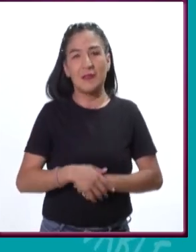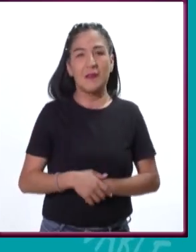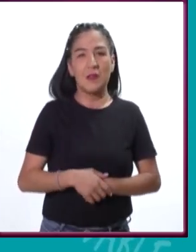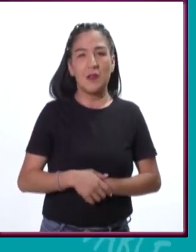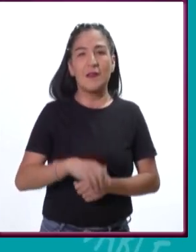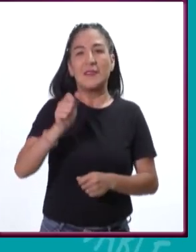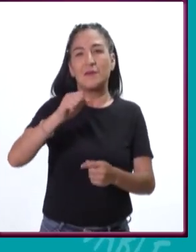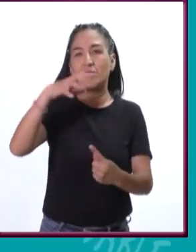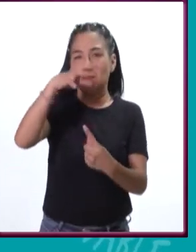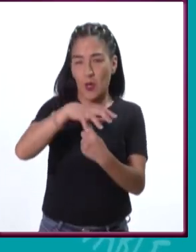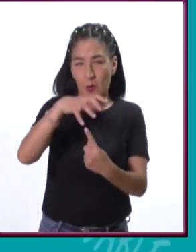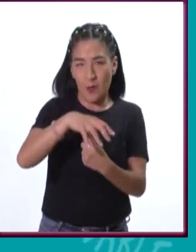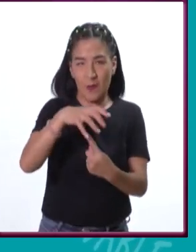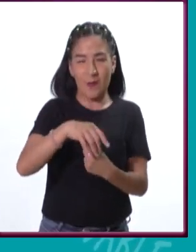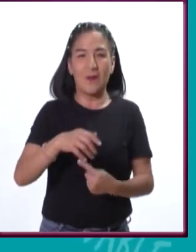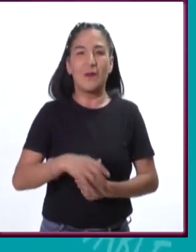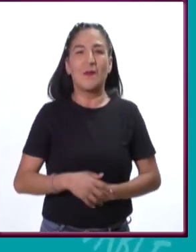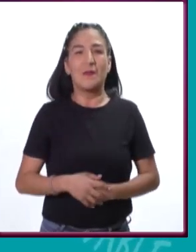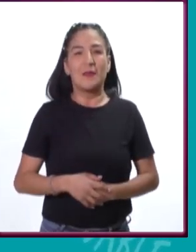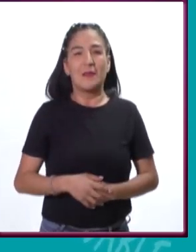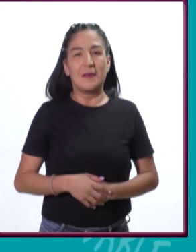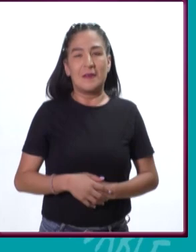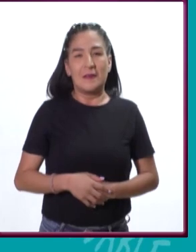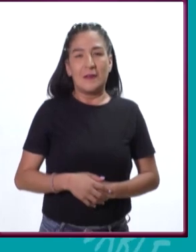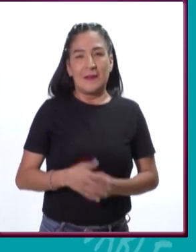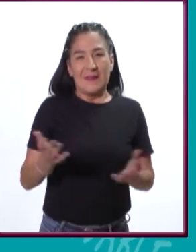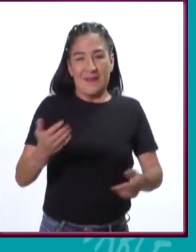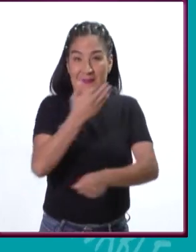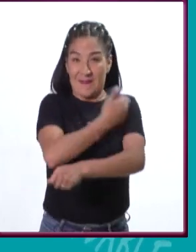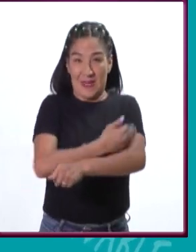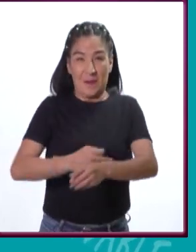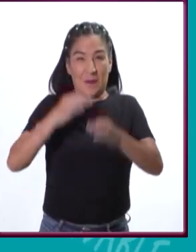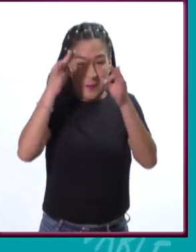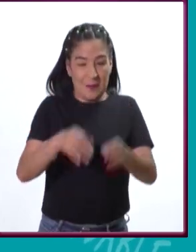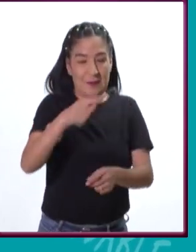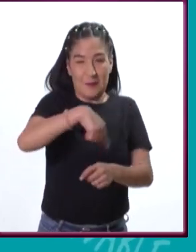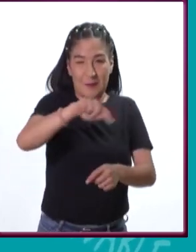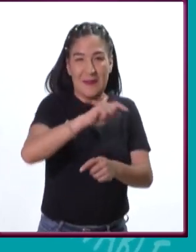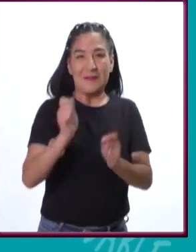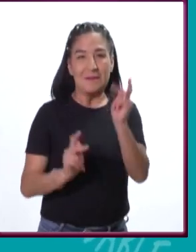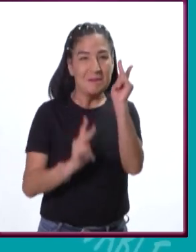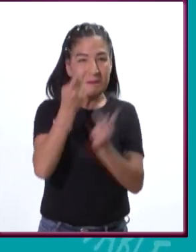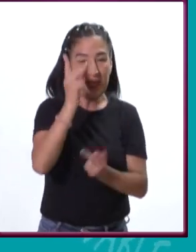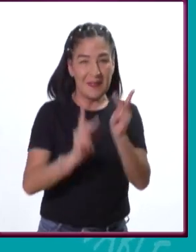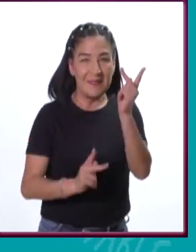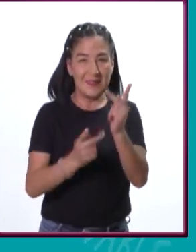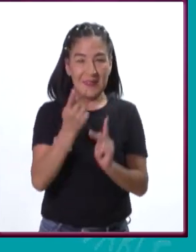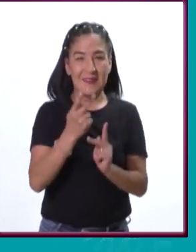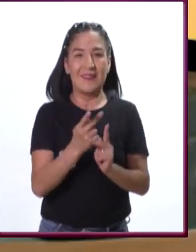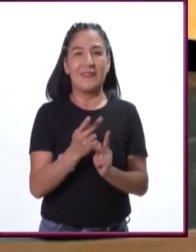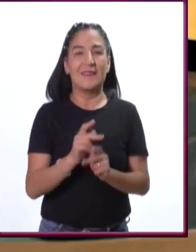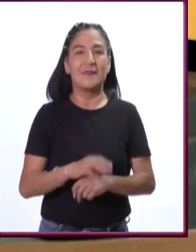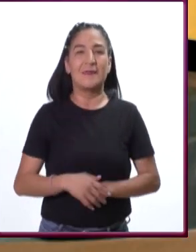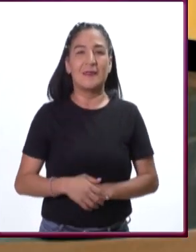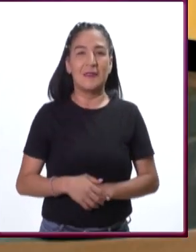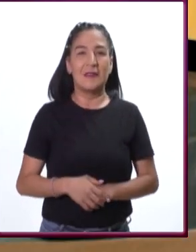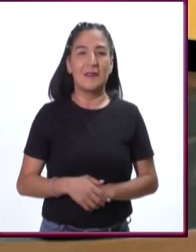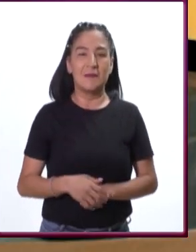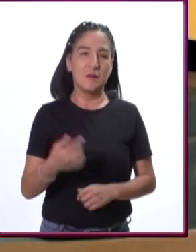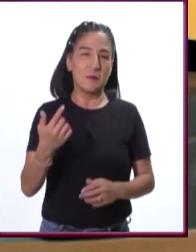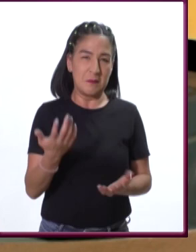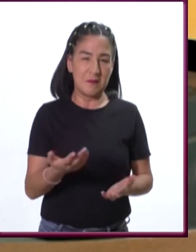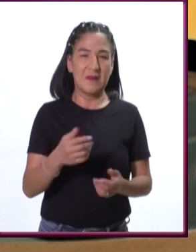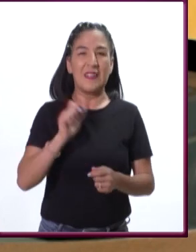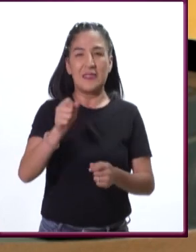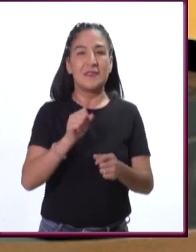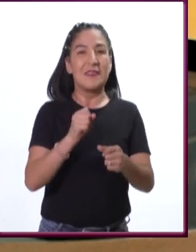hierbas, arbustos, alba, papapapá, y no meto aquí algo que la gente antes pensaba que eran